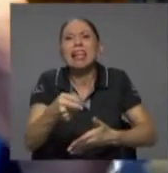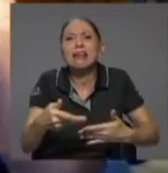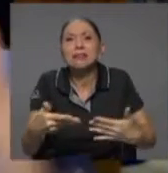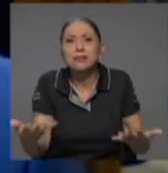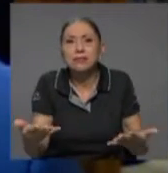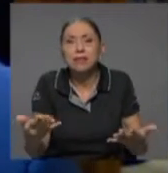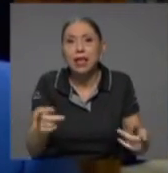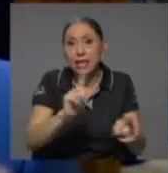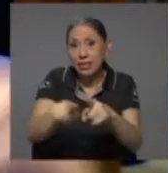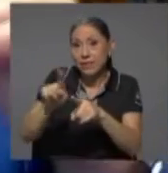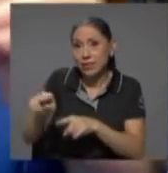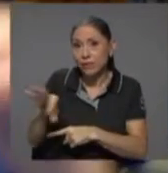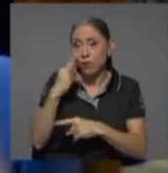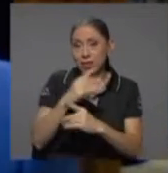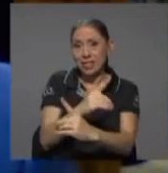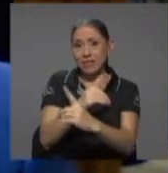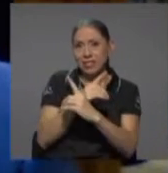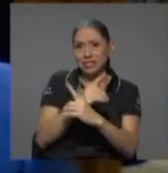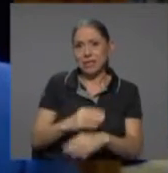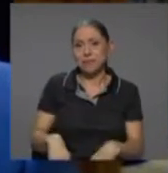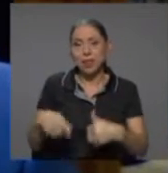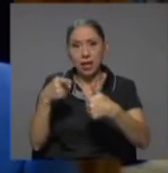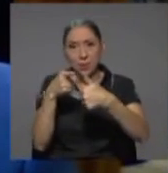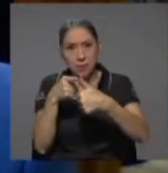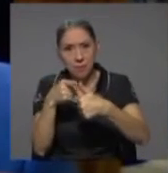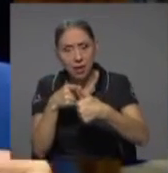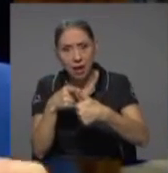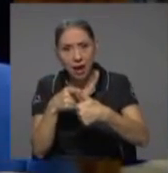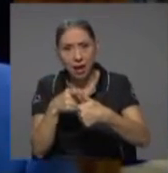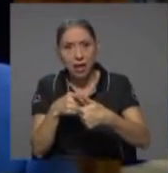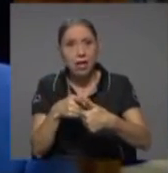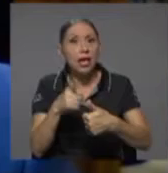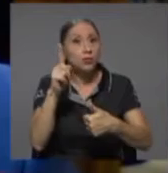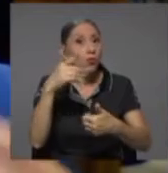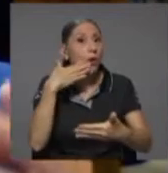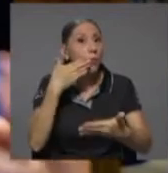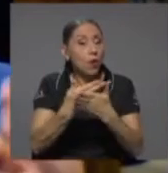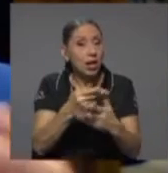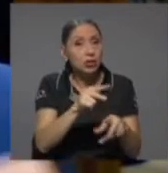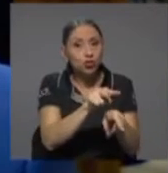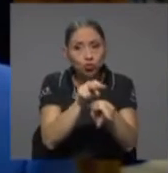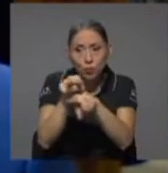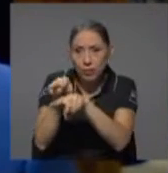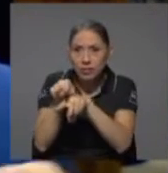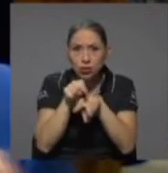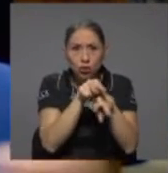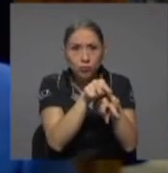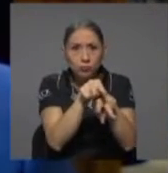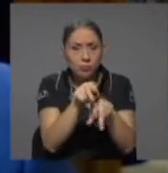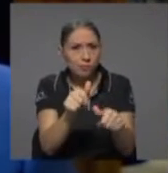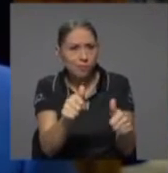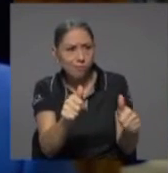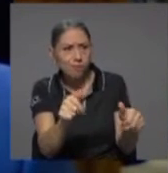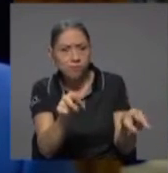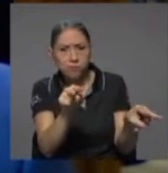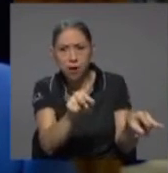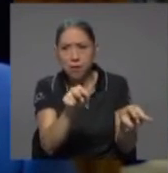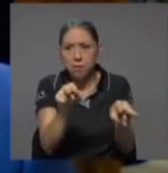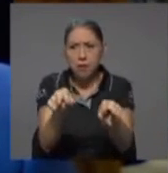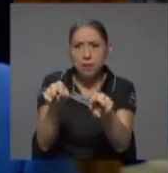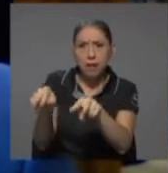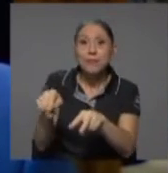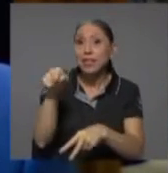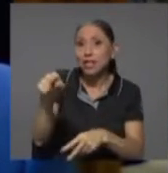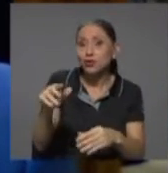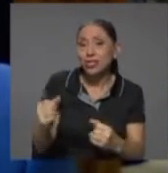varias líneas de defensa. La primera es una buena supervisión, es un buen mecanismo de supervisión y eso se está fortaleciendo